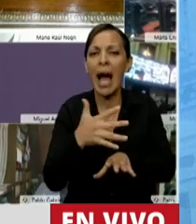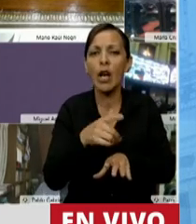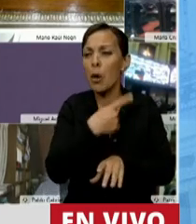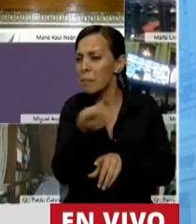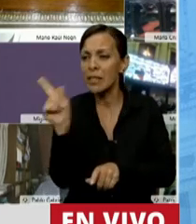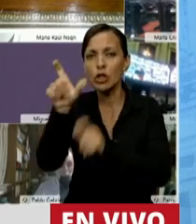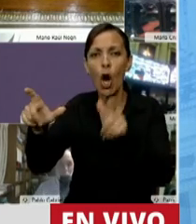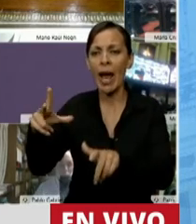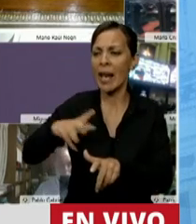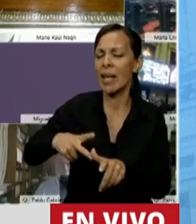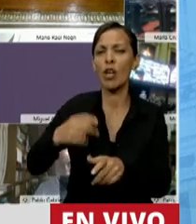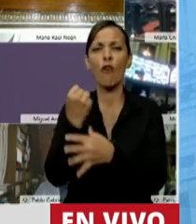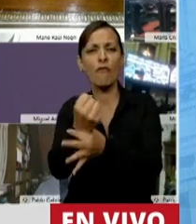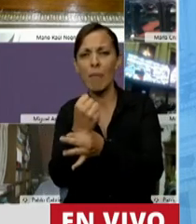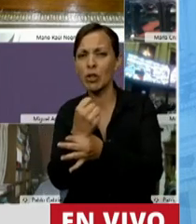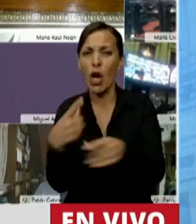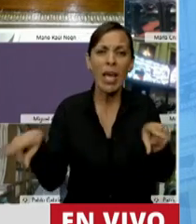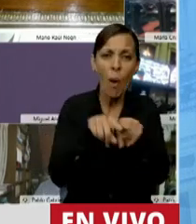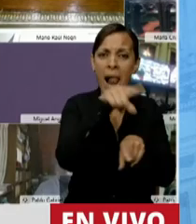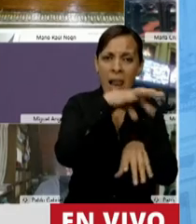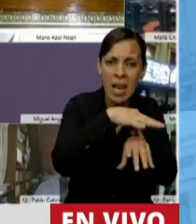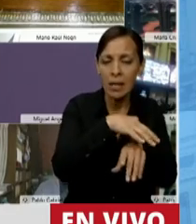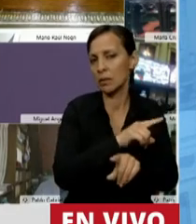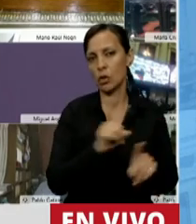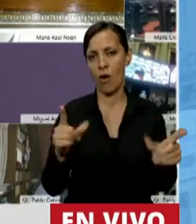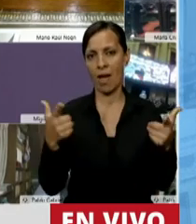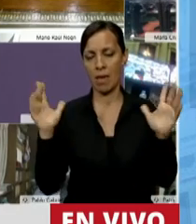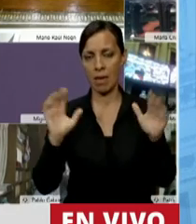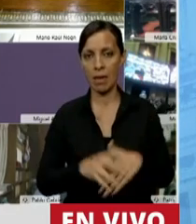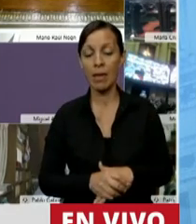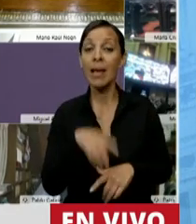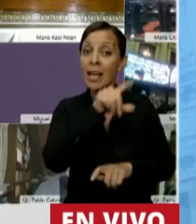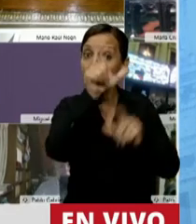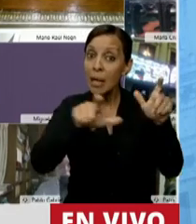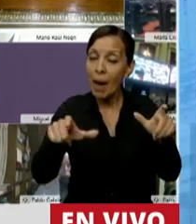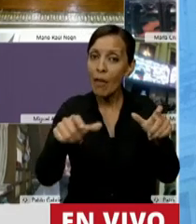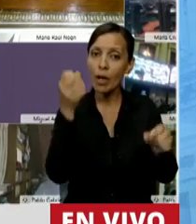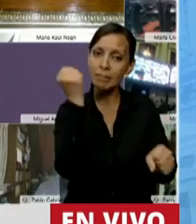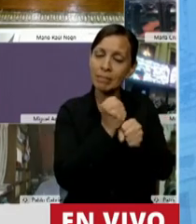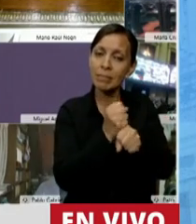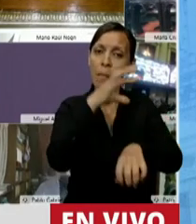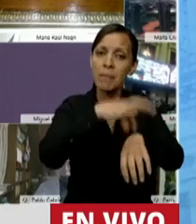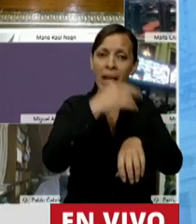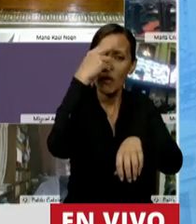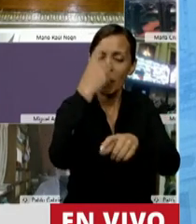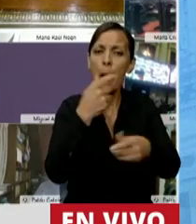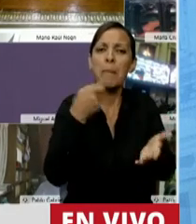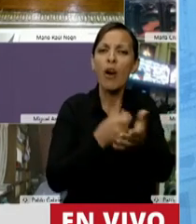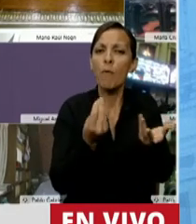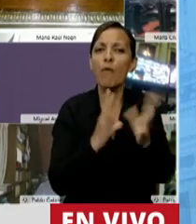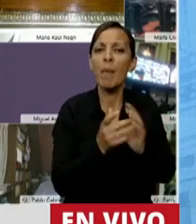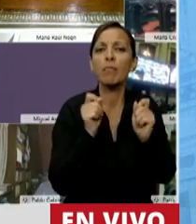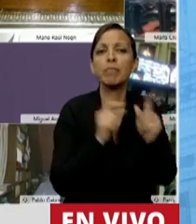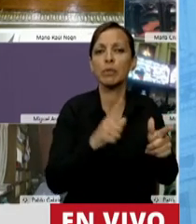ni famoso va a poder igualar. Estos trabajadores y estas trabajadoras pagaron con su vida